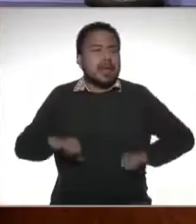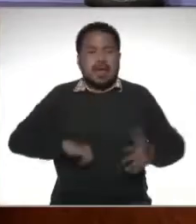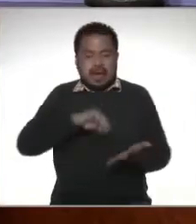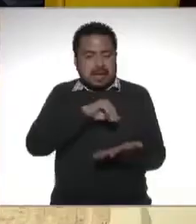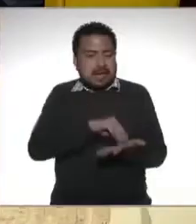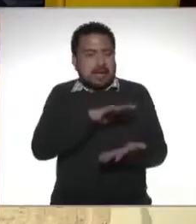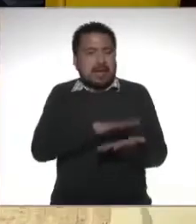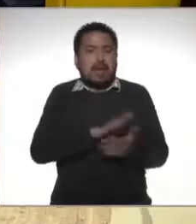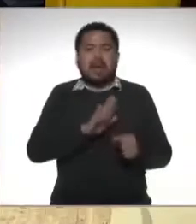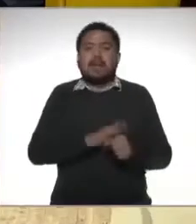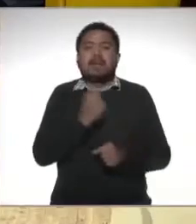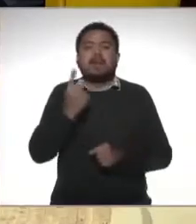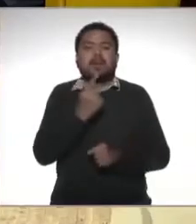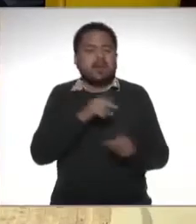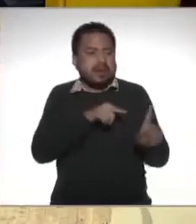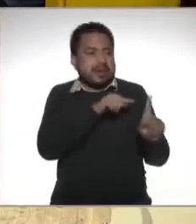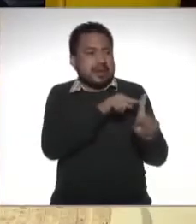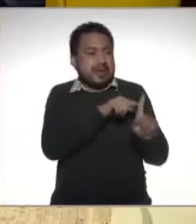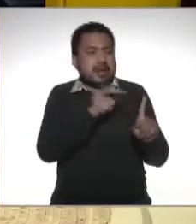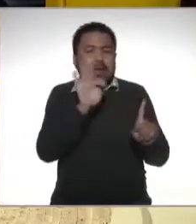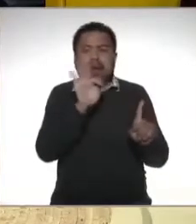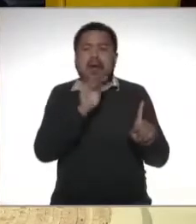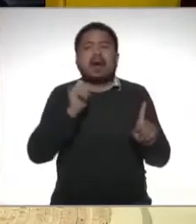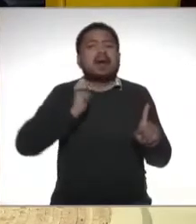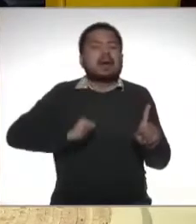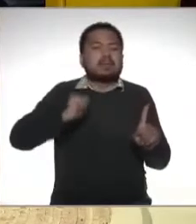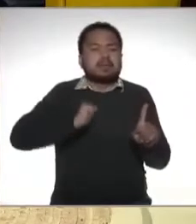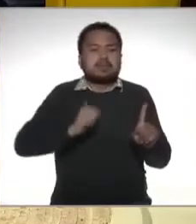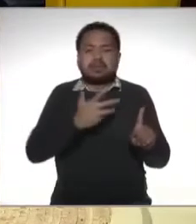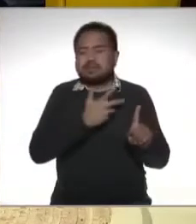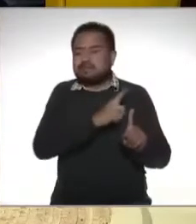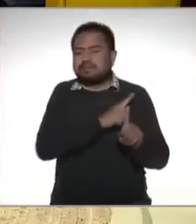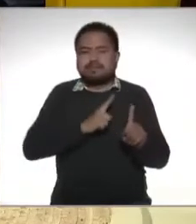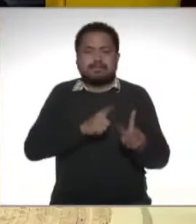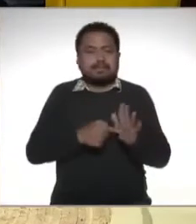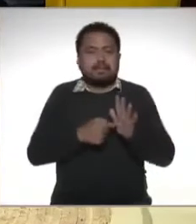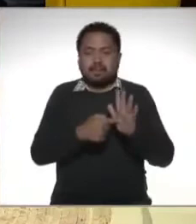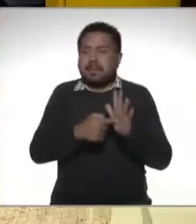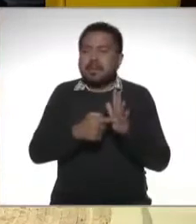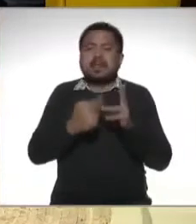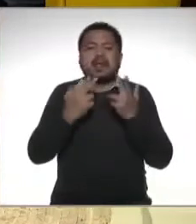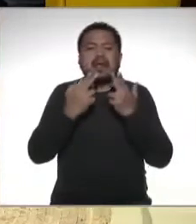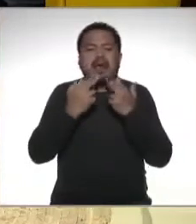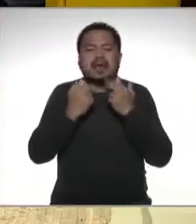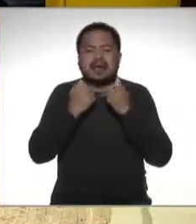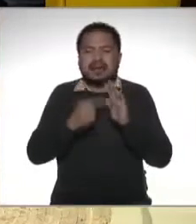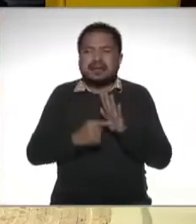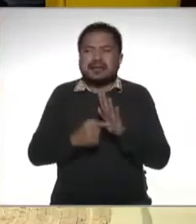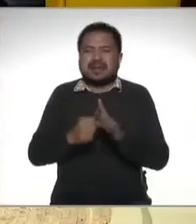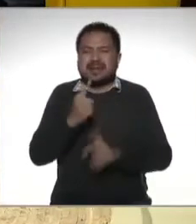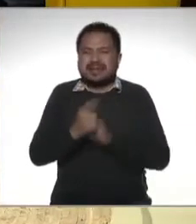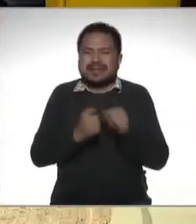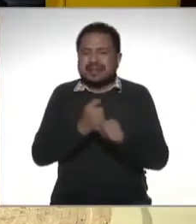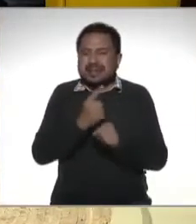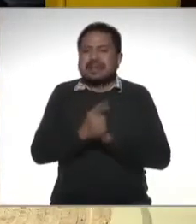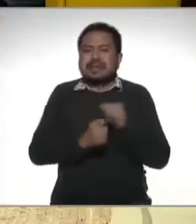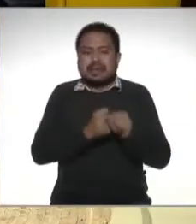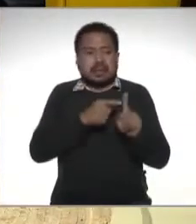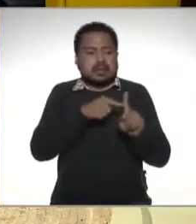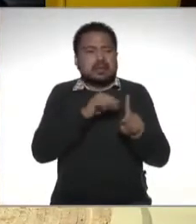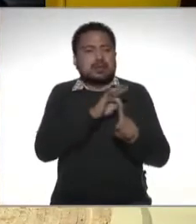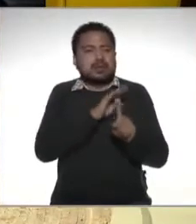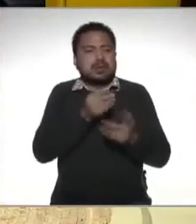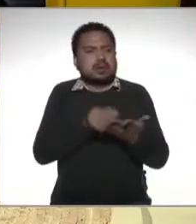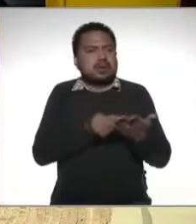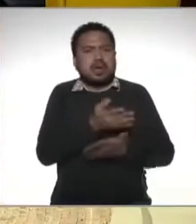registrada por la que él en su momento a lo mejor tenía que haber presentado declaraciones en esa opinión del cumplimiento le va